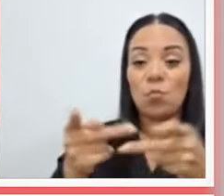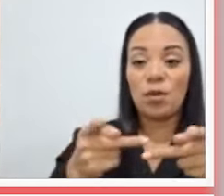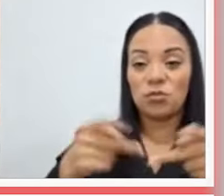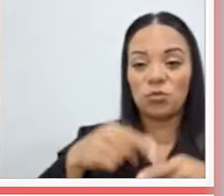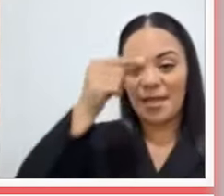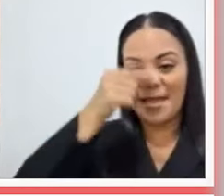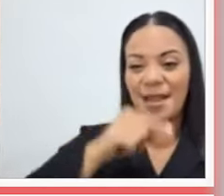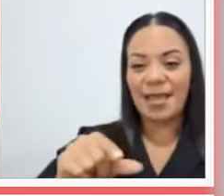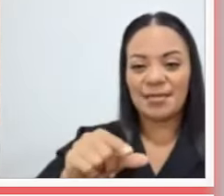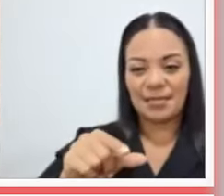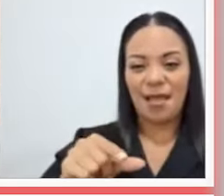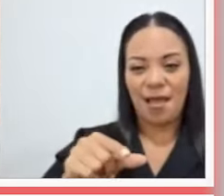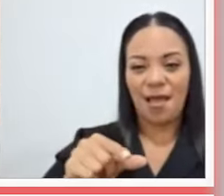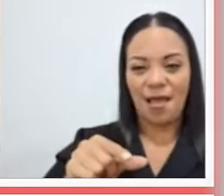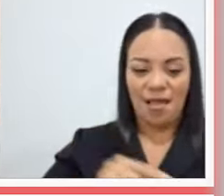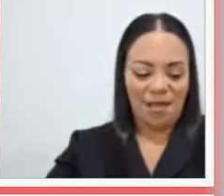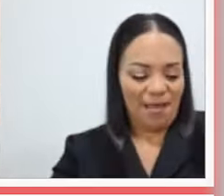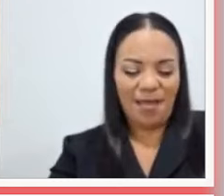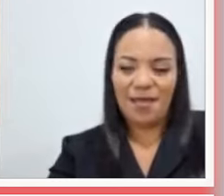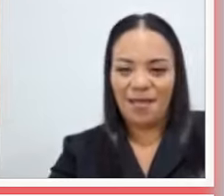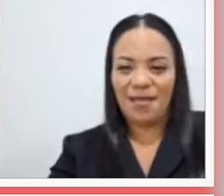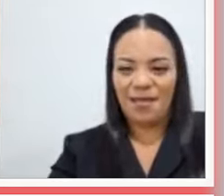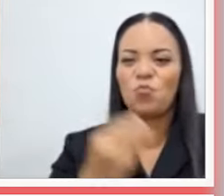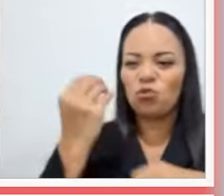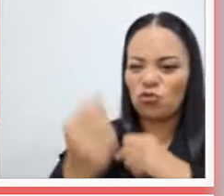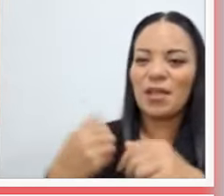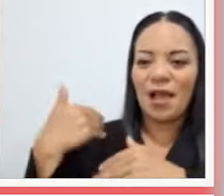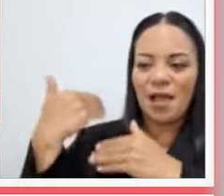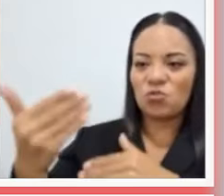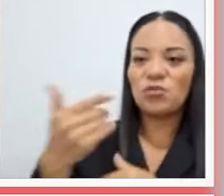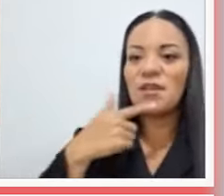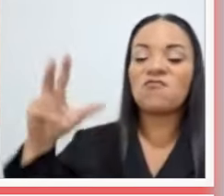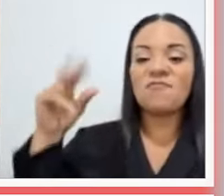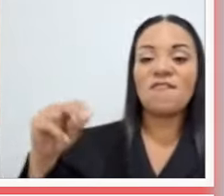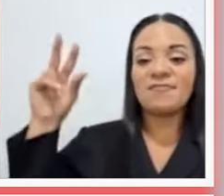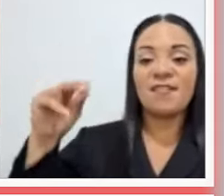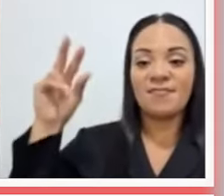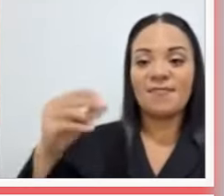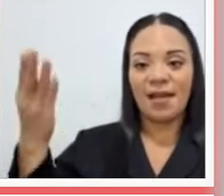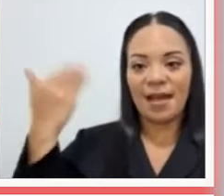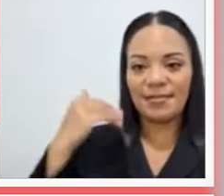Occidente. Por años. No, no, no.